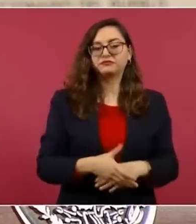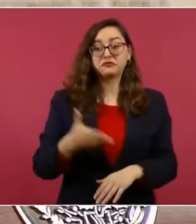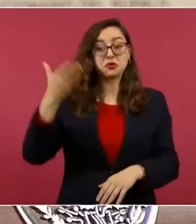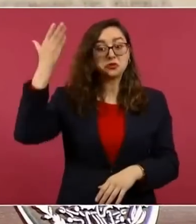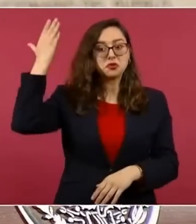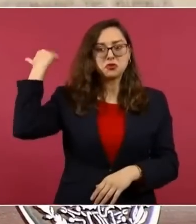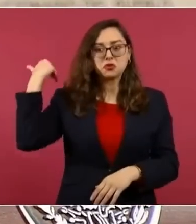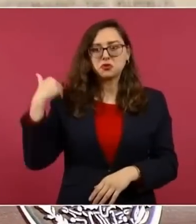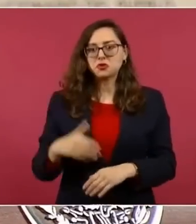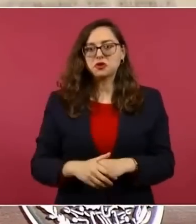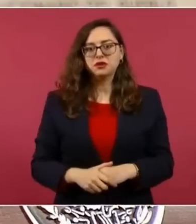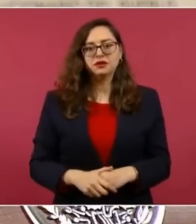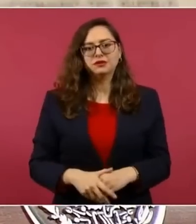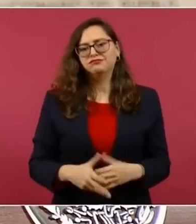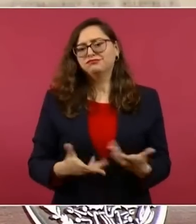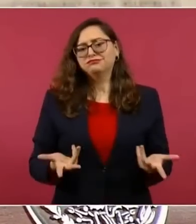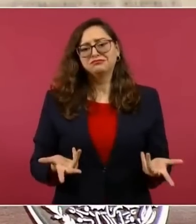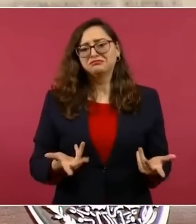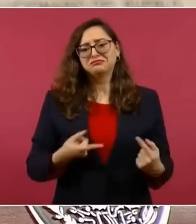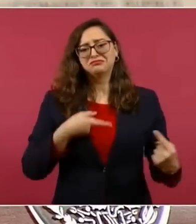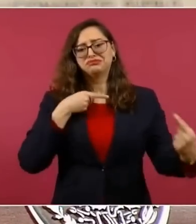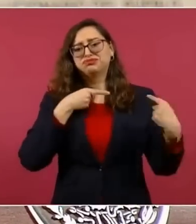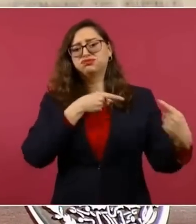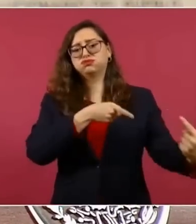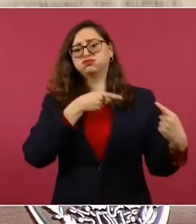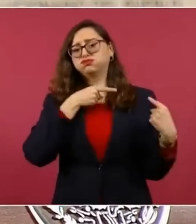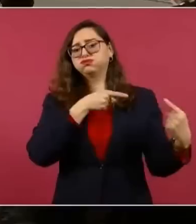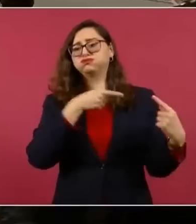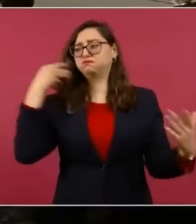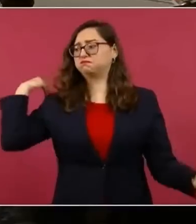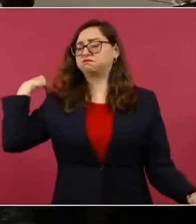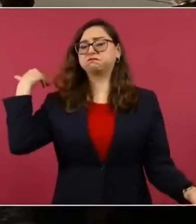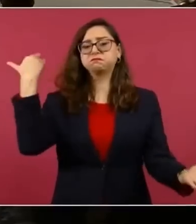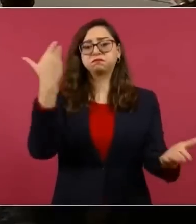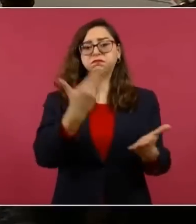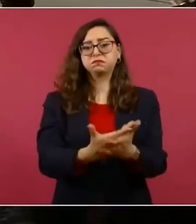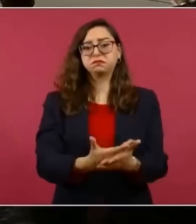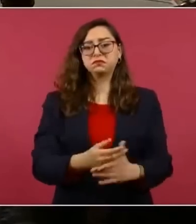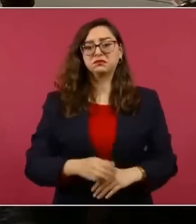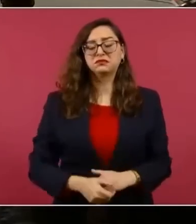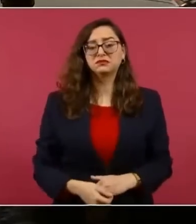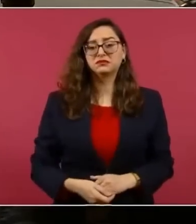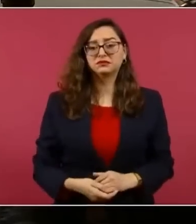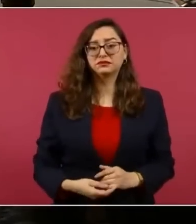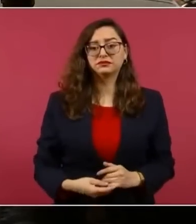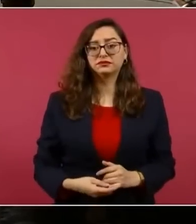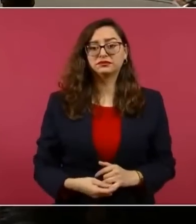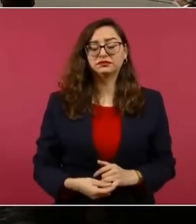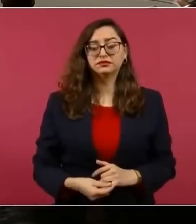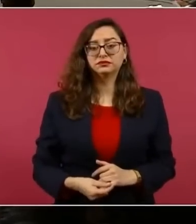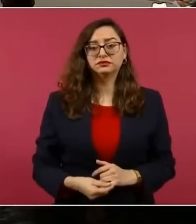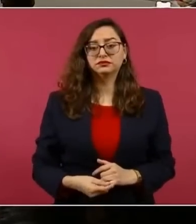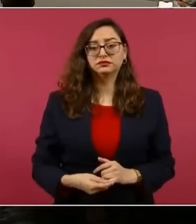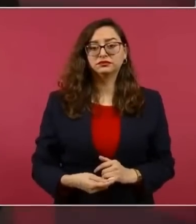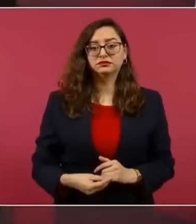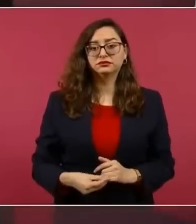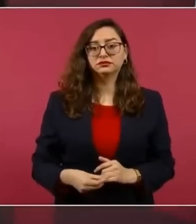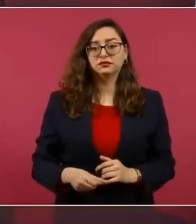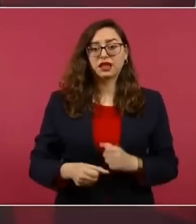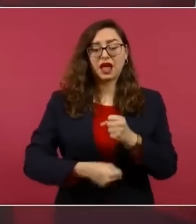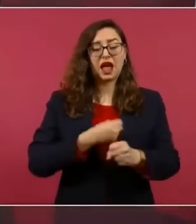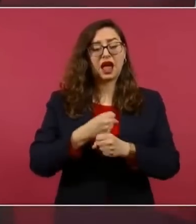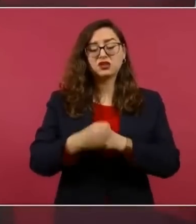y que desde entonces tenemos diferencias, ya, es de décadas,